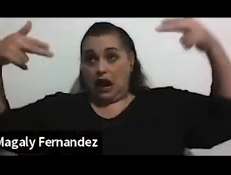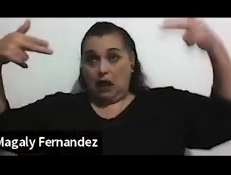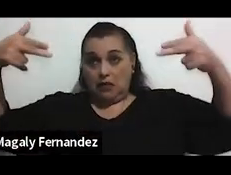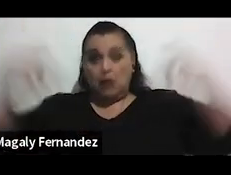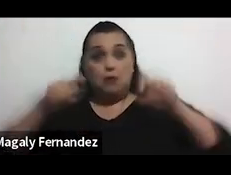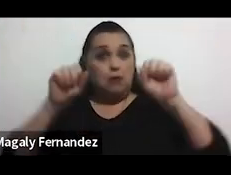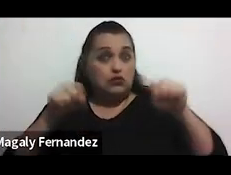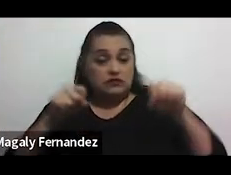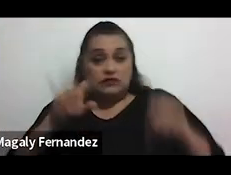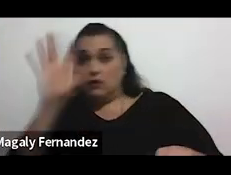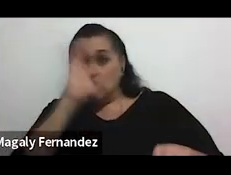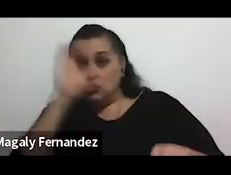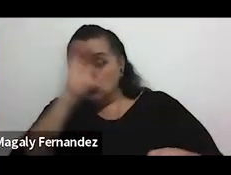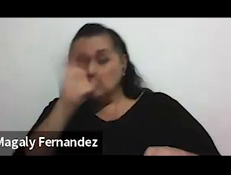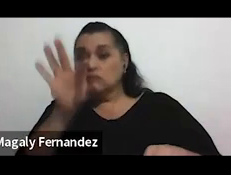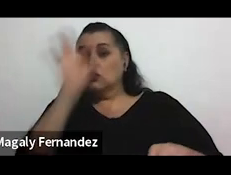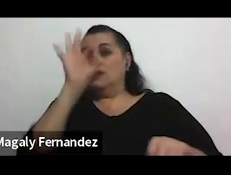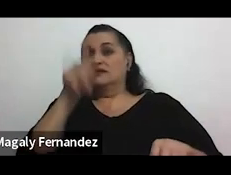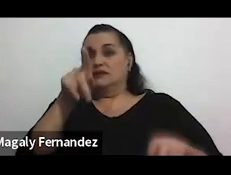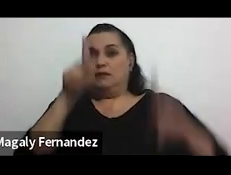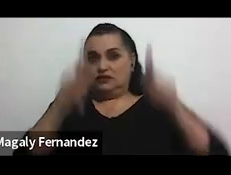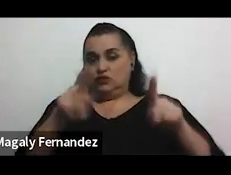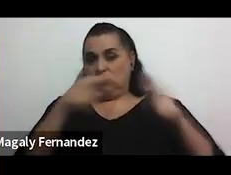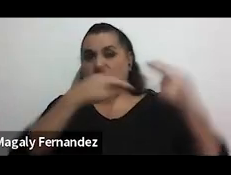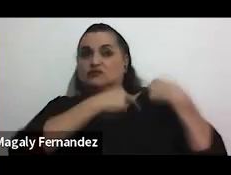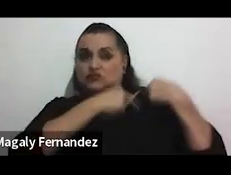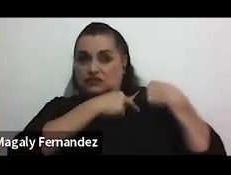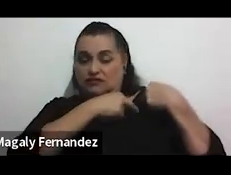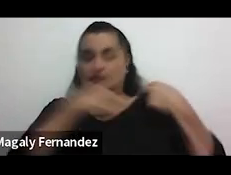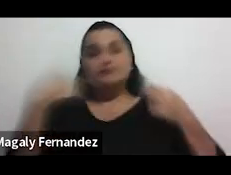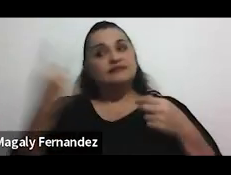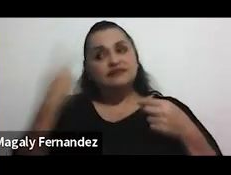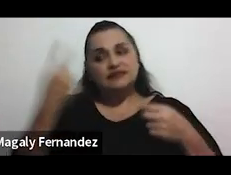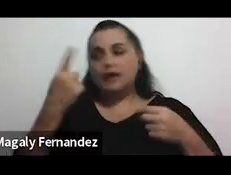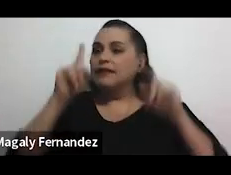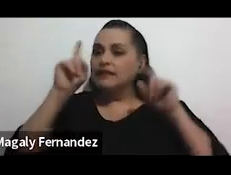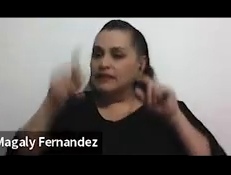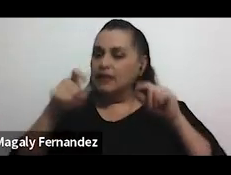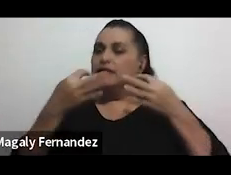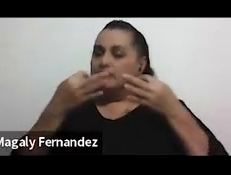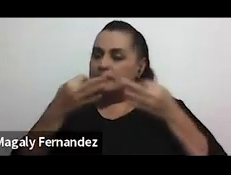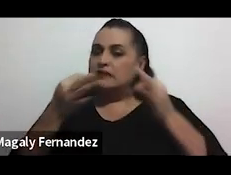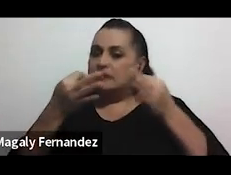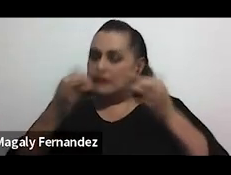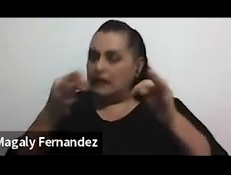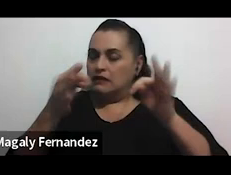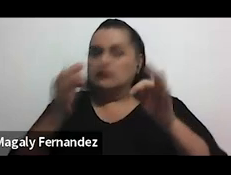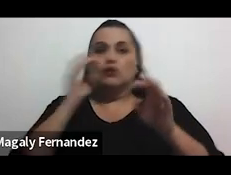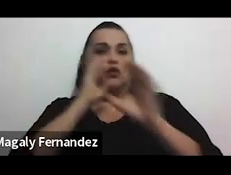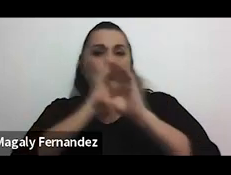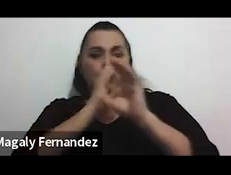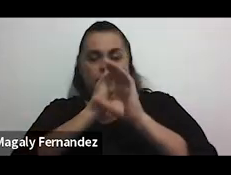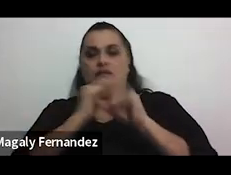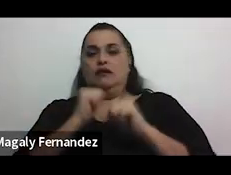la persona que ejerce esa violencia entonces siempre debemos procurar ampararnos en este